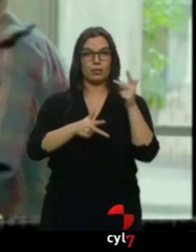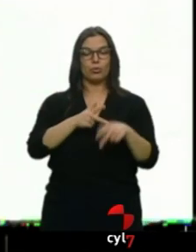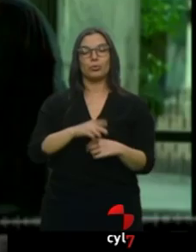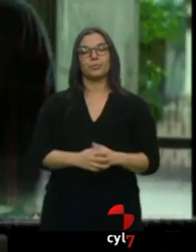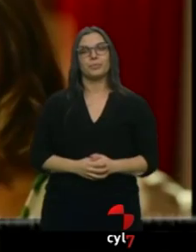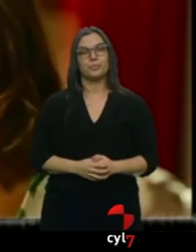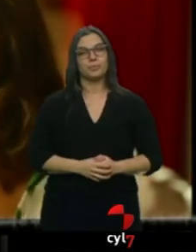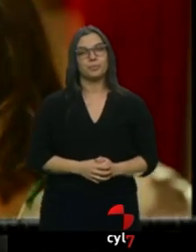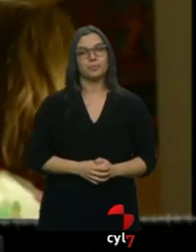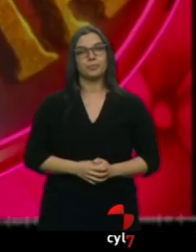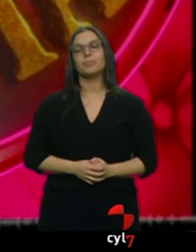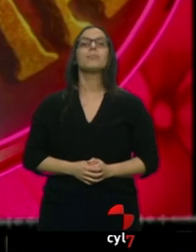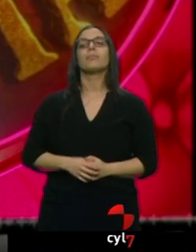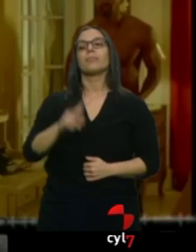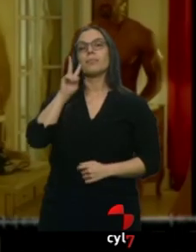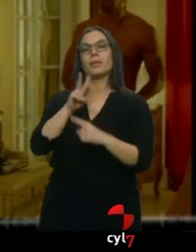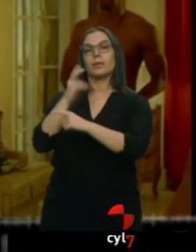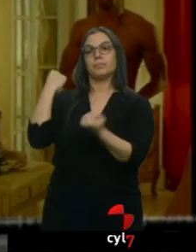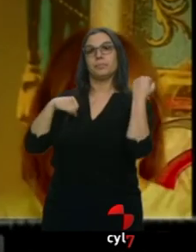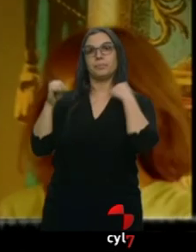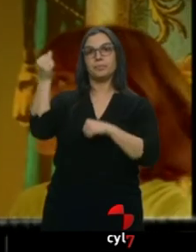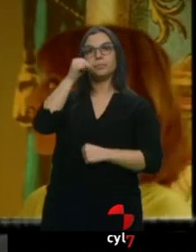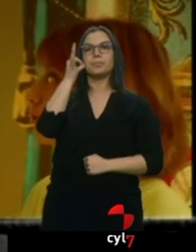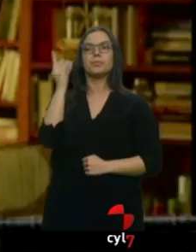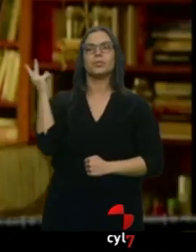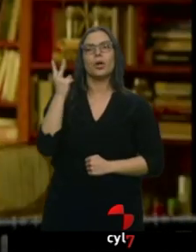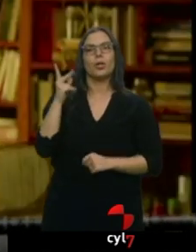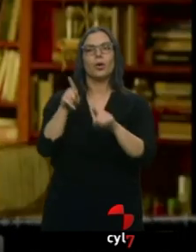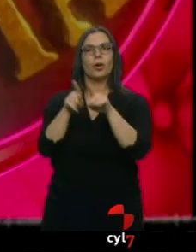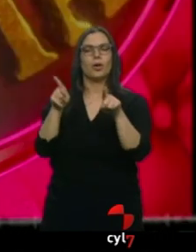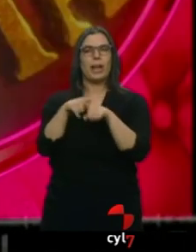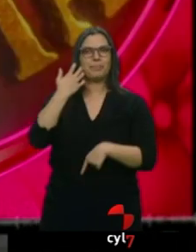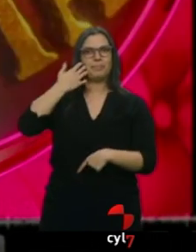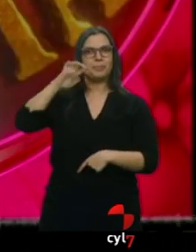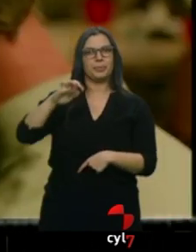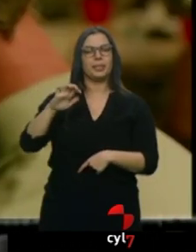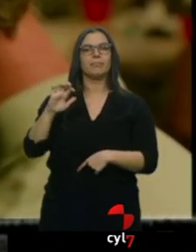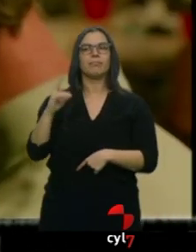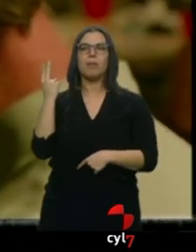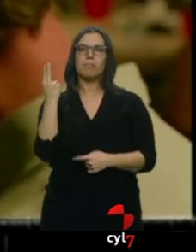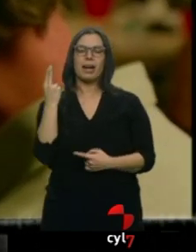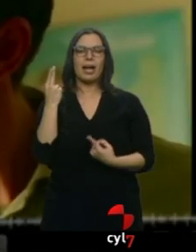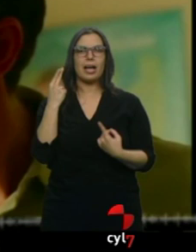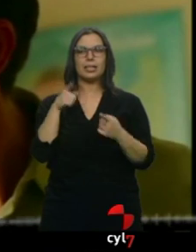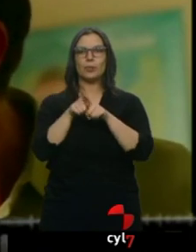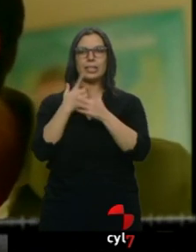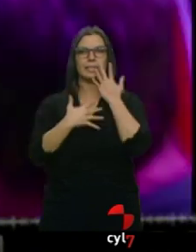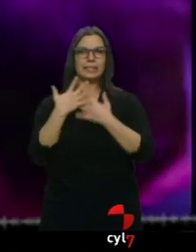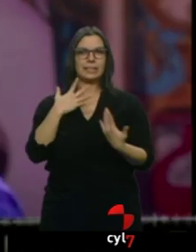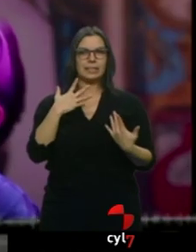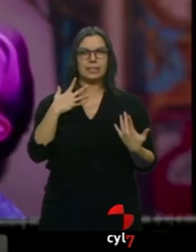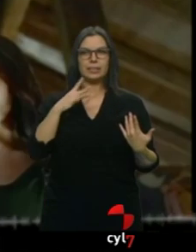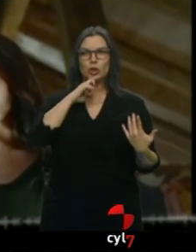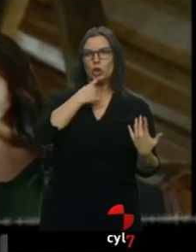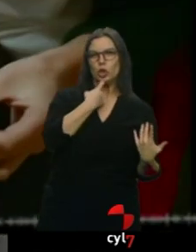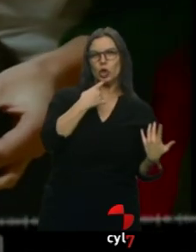Dani Rovira y Michelle Jenner son los excéntricos protagonistas de una relación de amor-odio. Macro machista. Macro gilipollas.